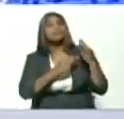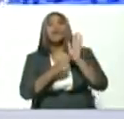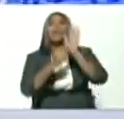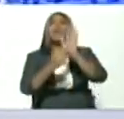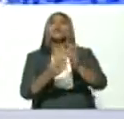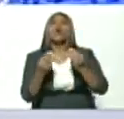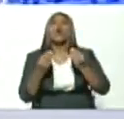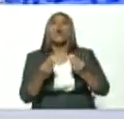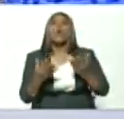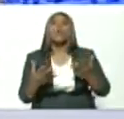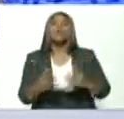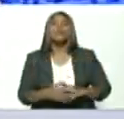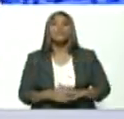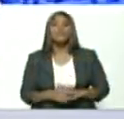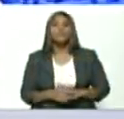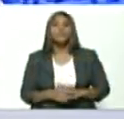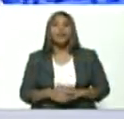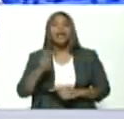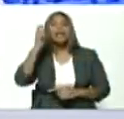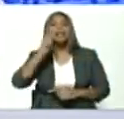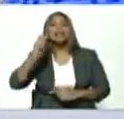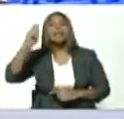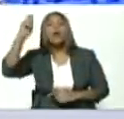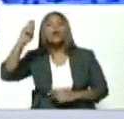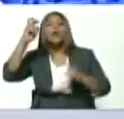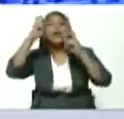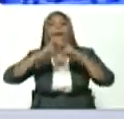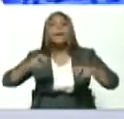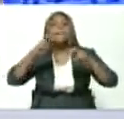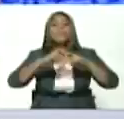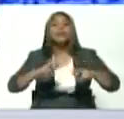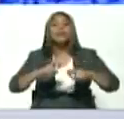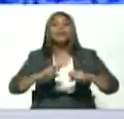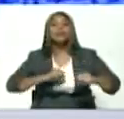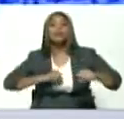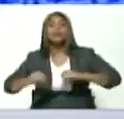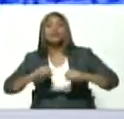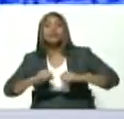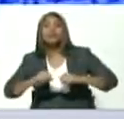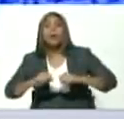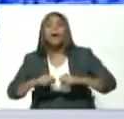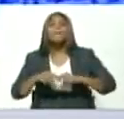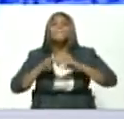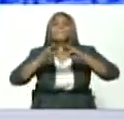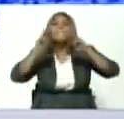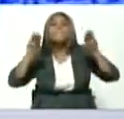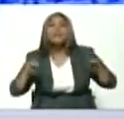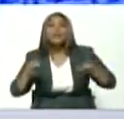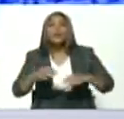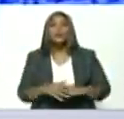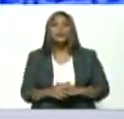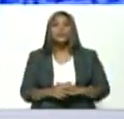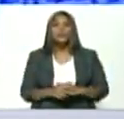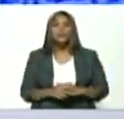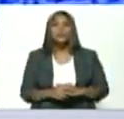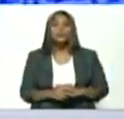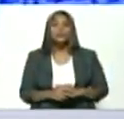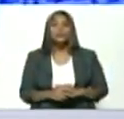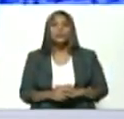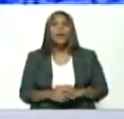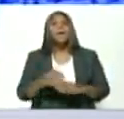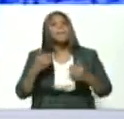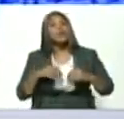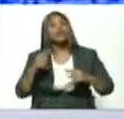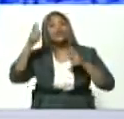demostrarlo con las teorías de la investigación acción las metodologías y para eso nuestro